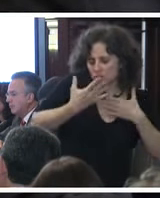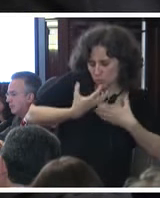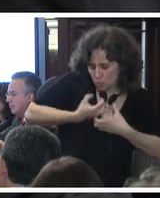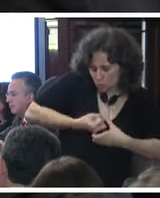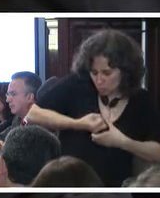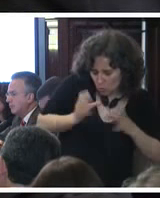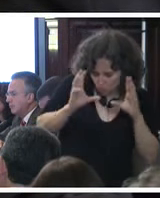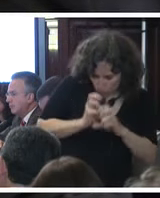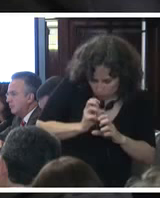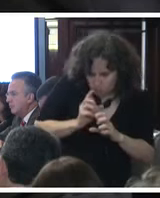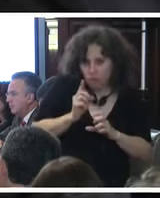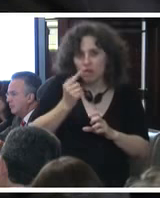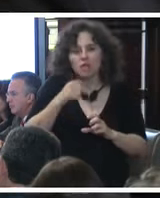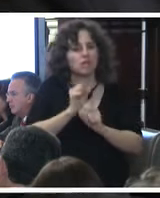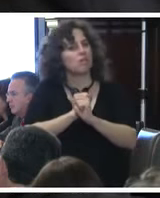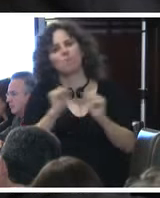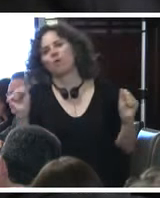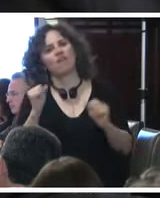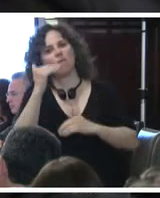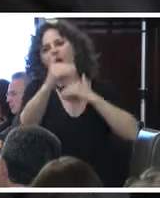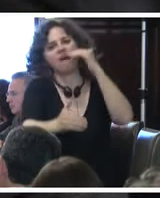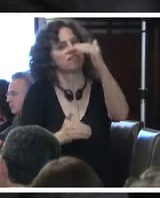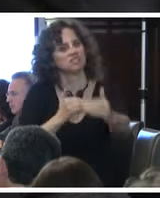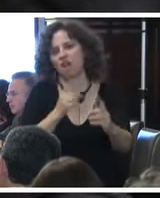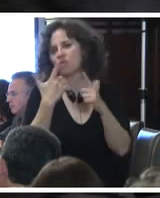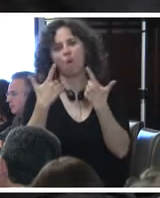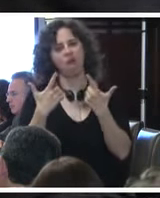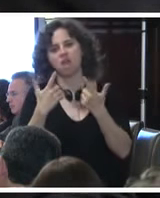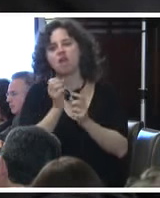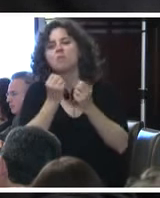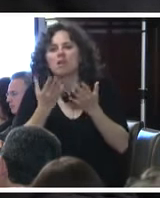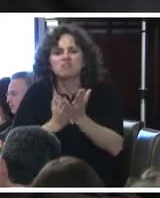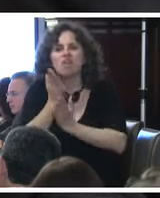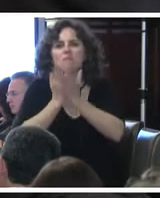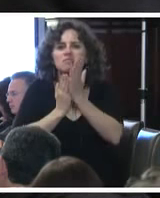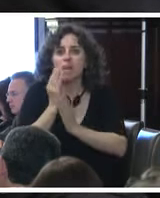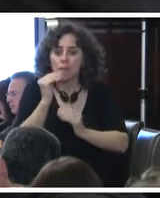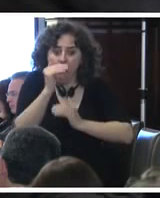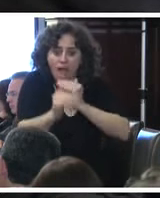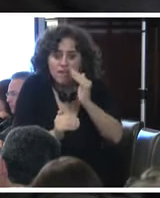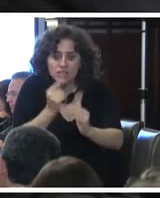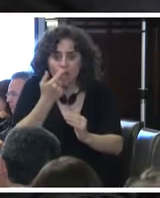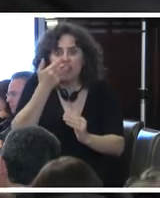avanzar. Porque cada vez que hay algo para avanzar,